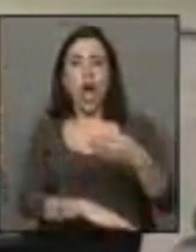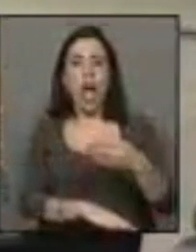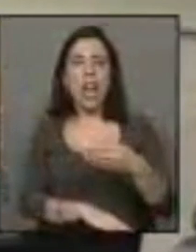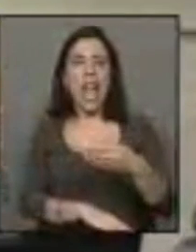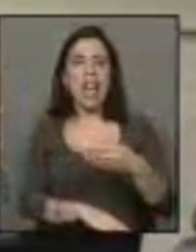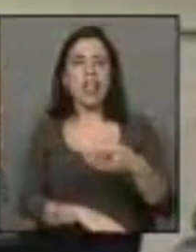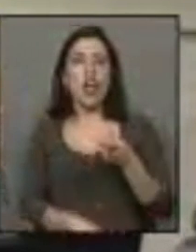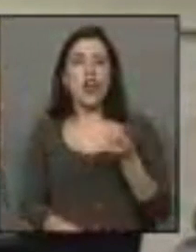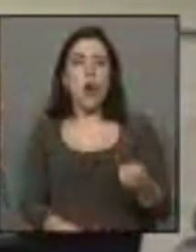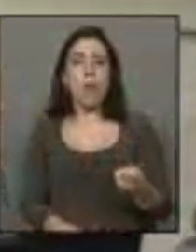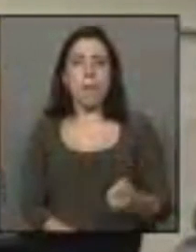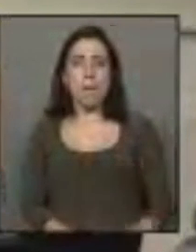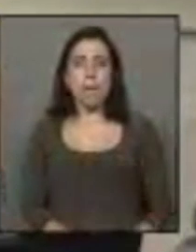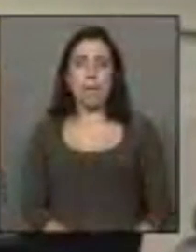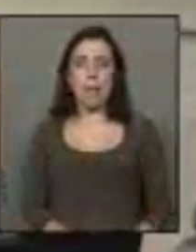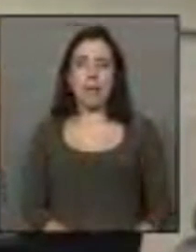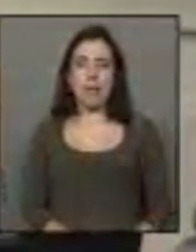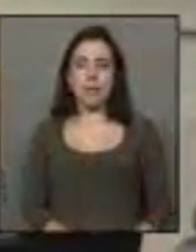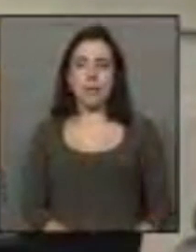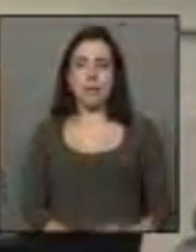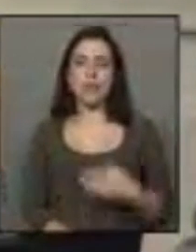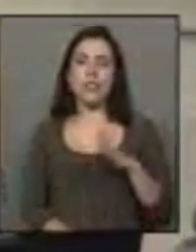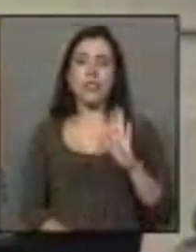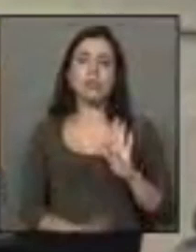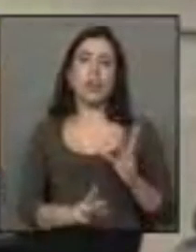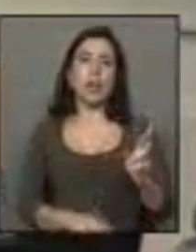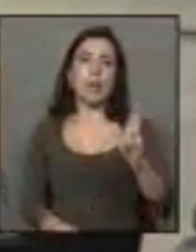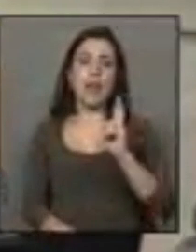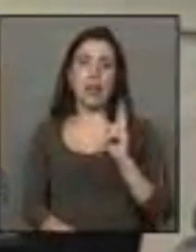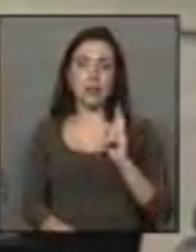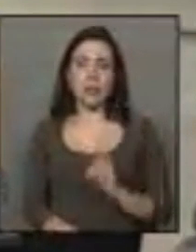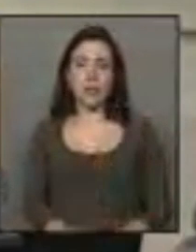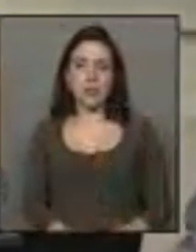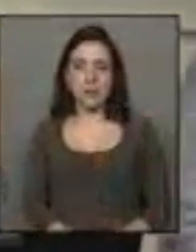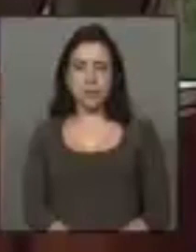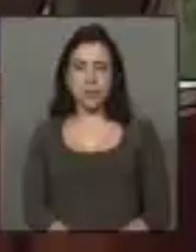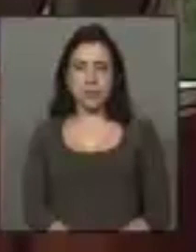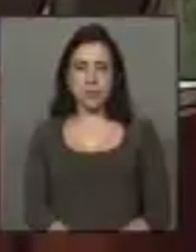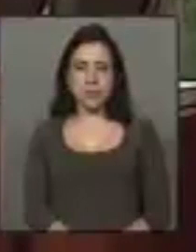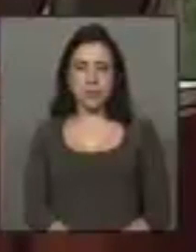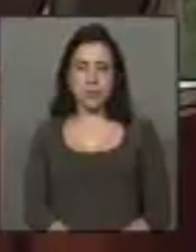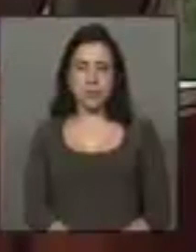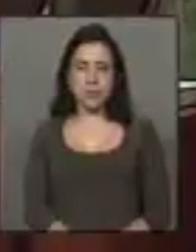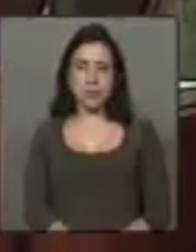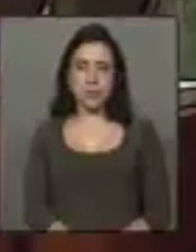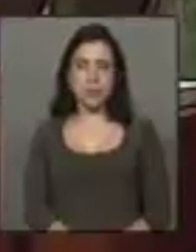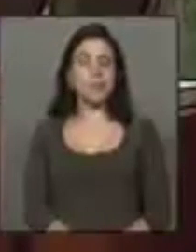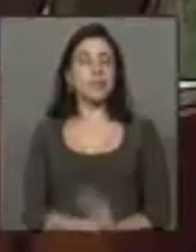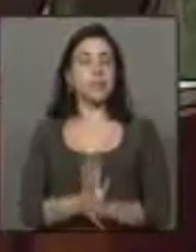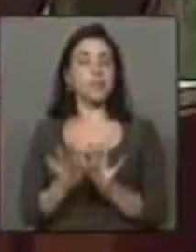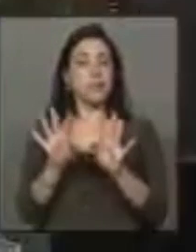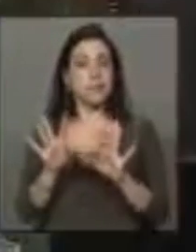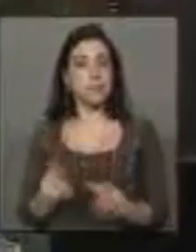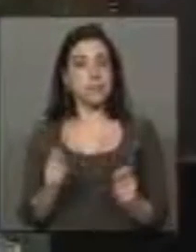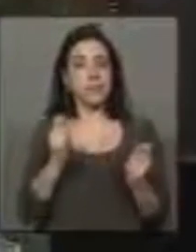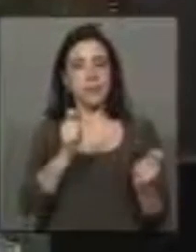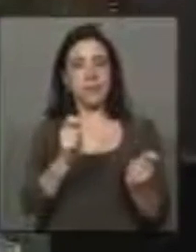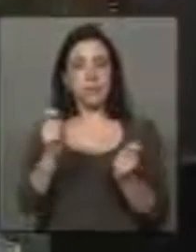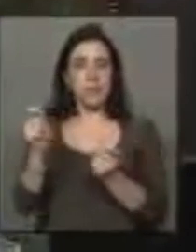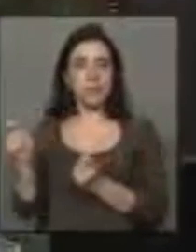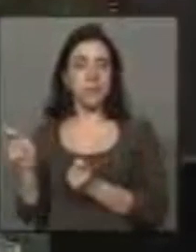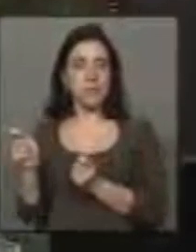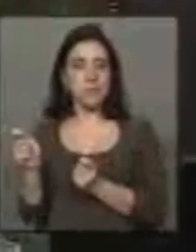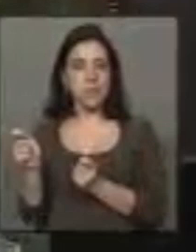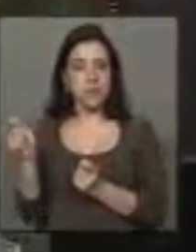compran en Arica. Por lo tanto, espero, presidente, que nos pueda responder por escrito. Gracias. Se enviará el oficio solicitado por